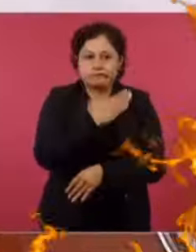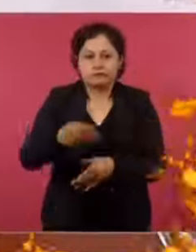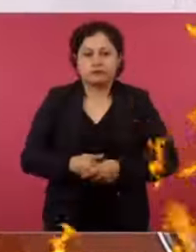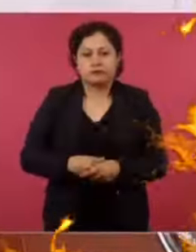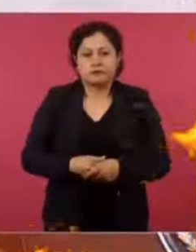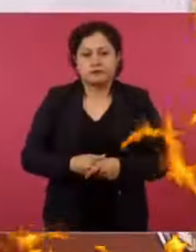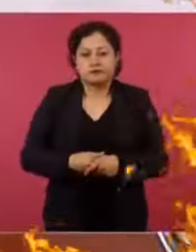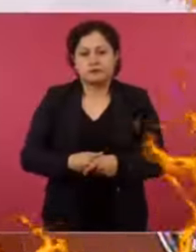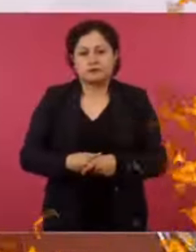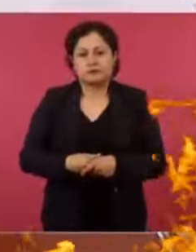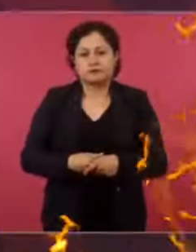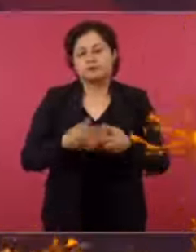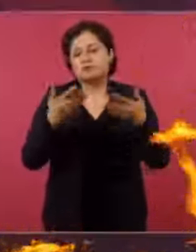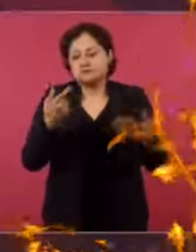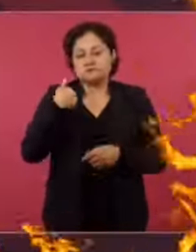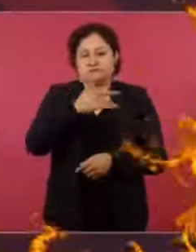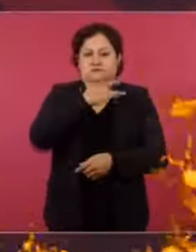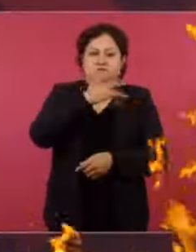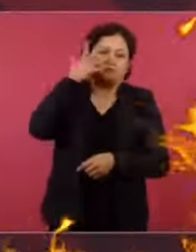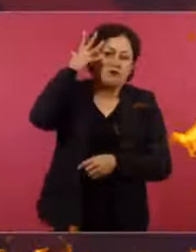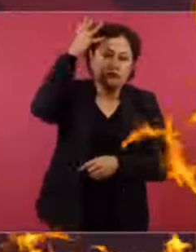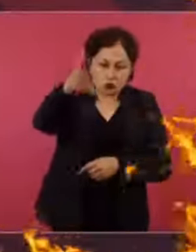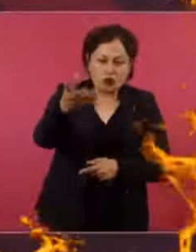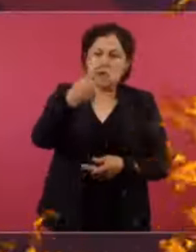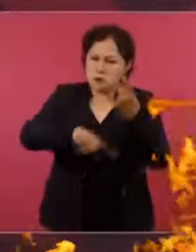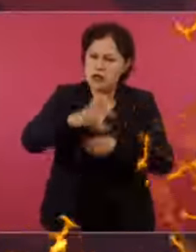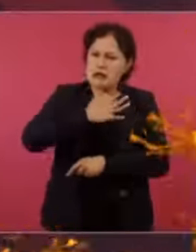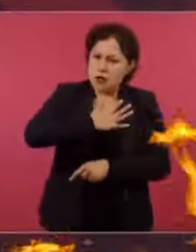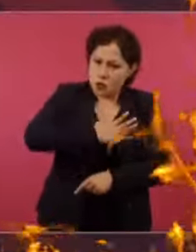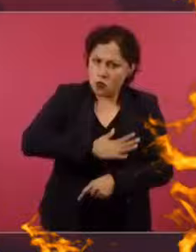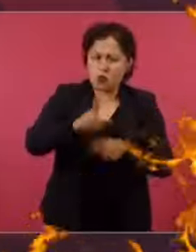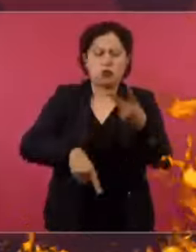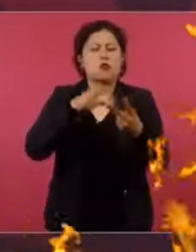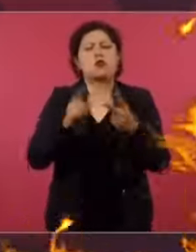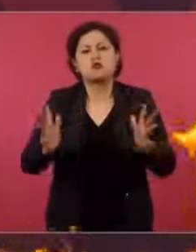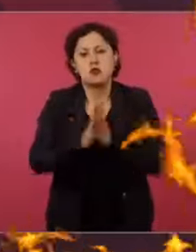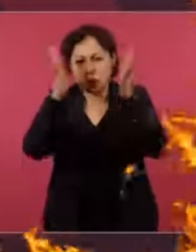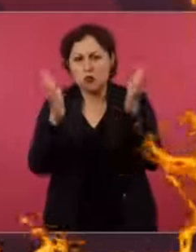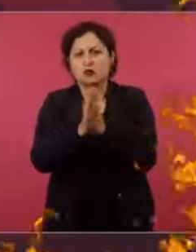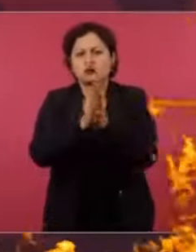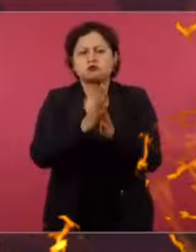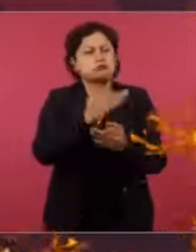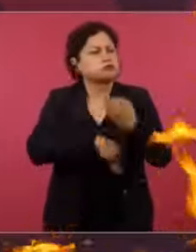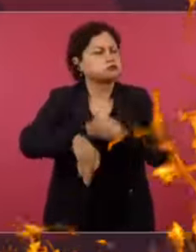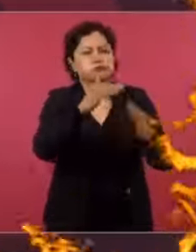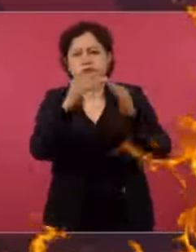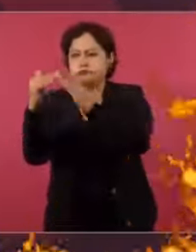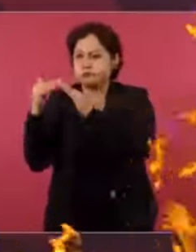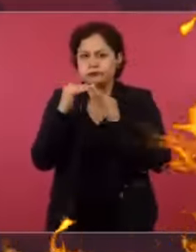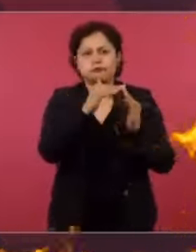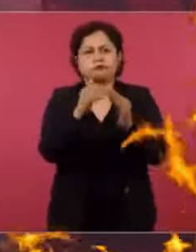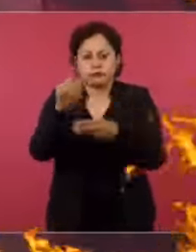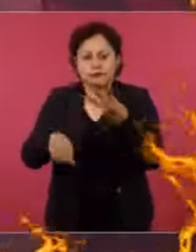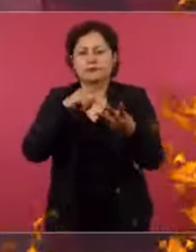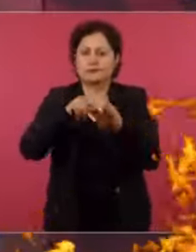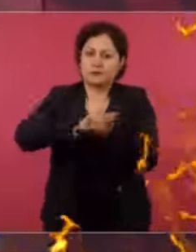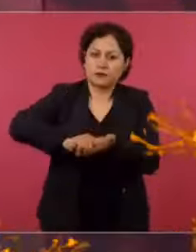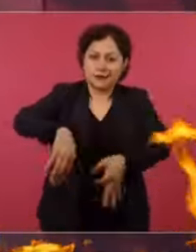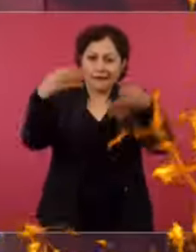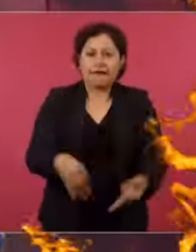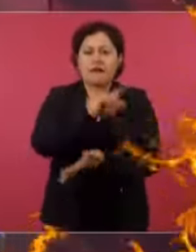por venir de justicia, de democracia, de auténtica legalidad,